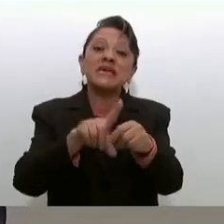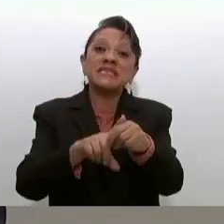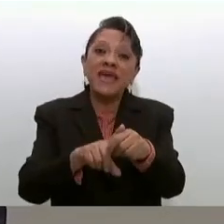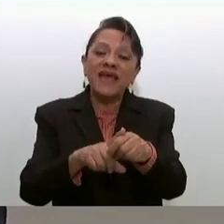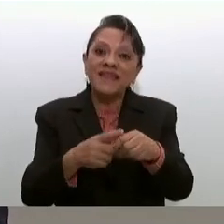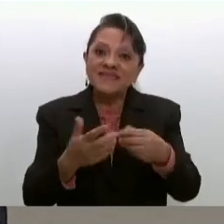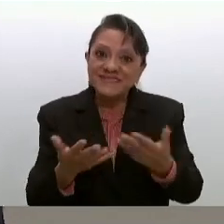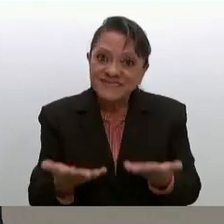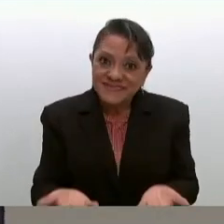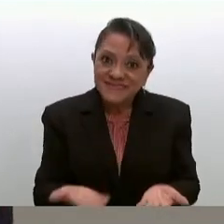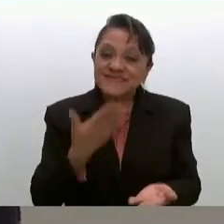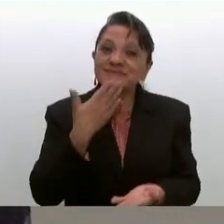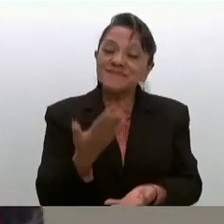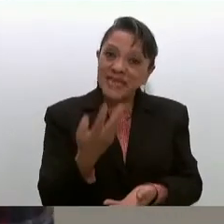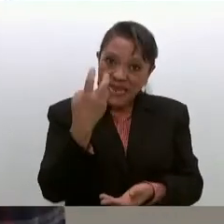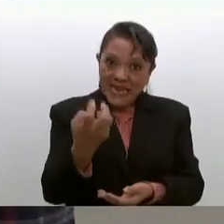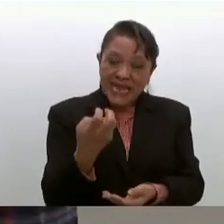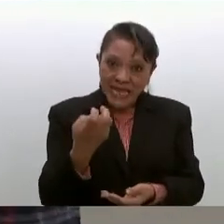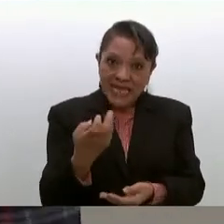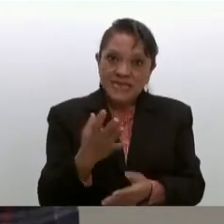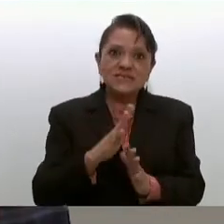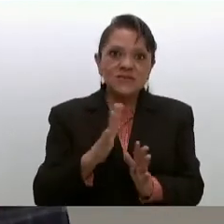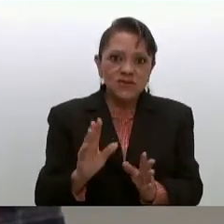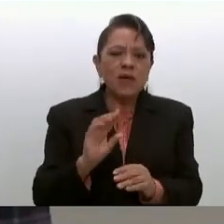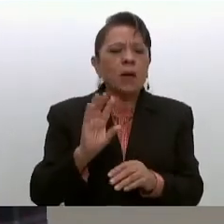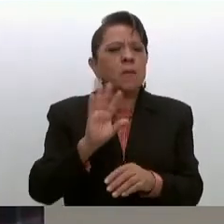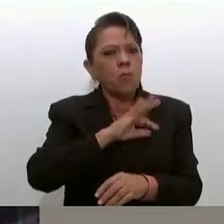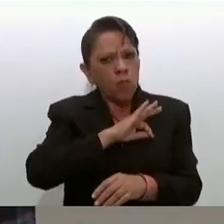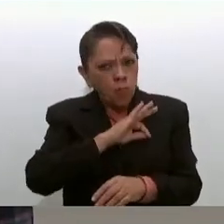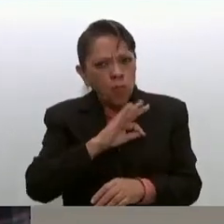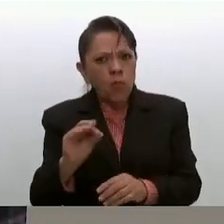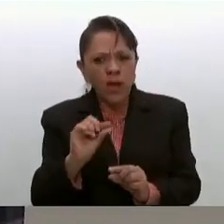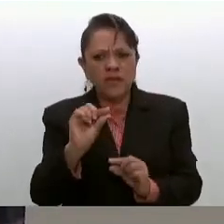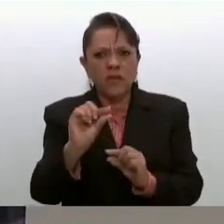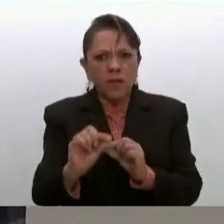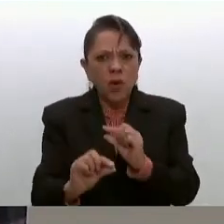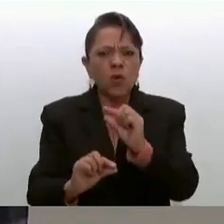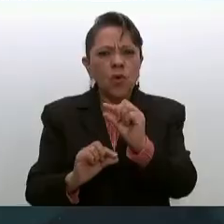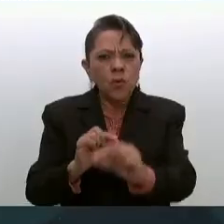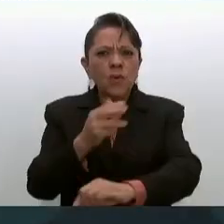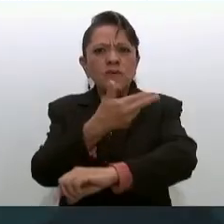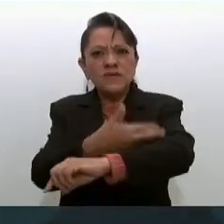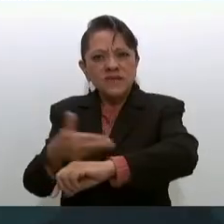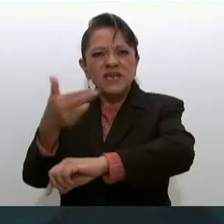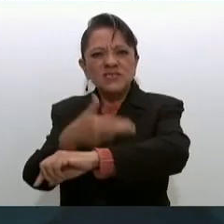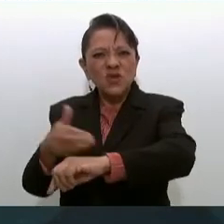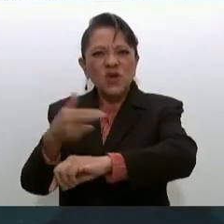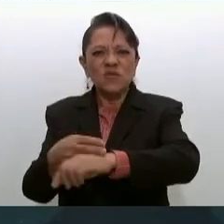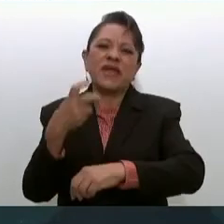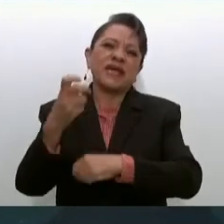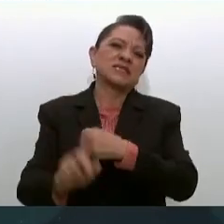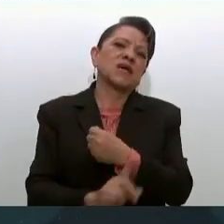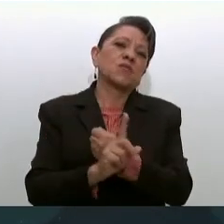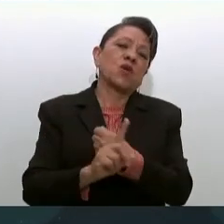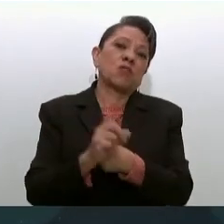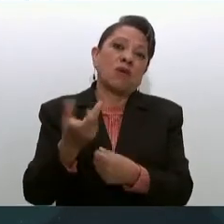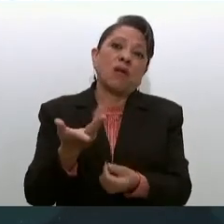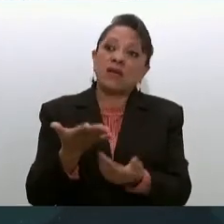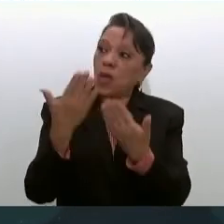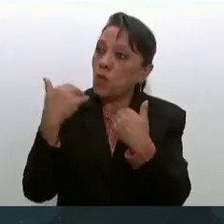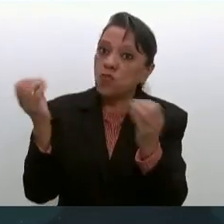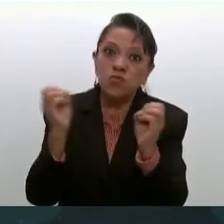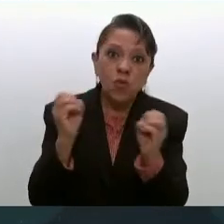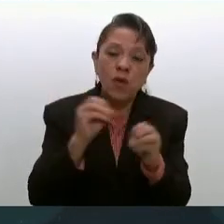especialidad esto nos va a permitir ir resolviendo el problema del déficit